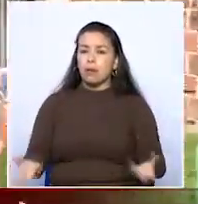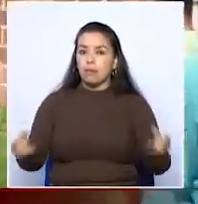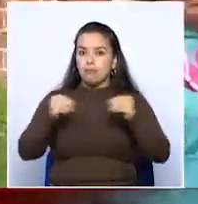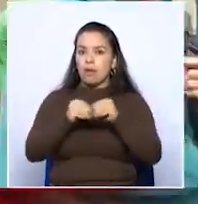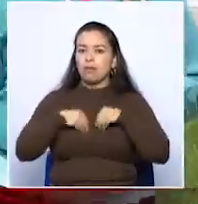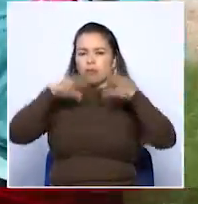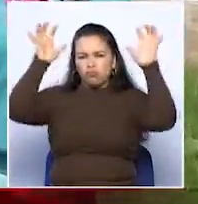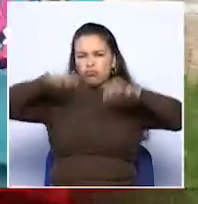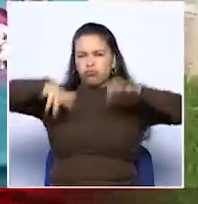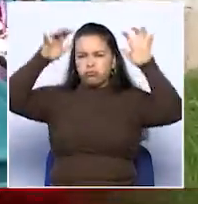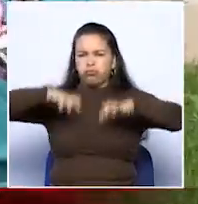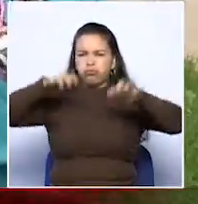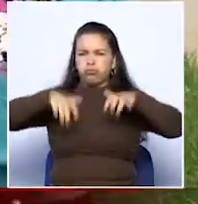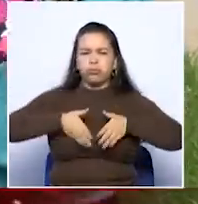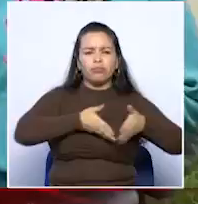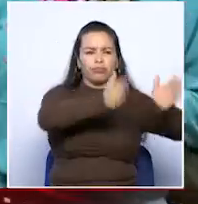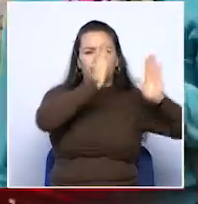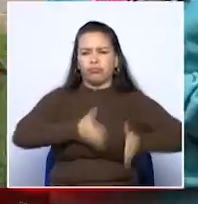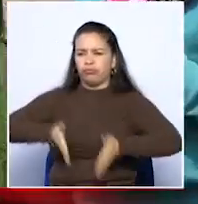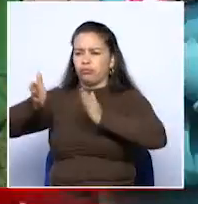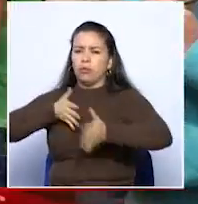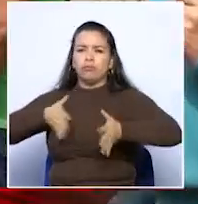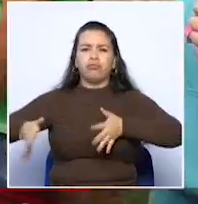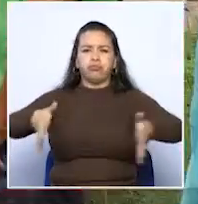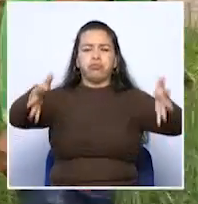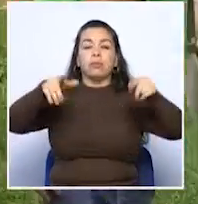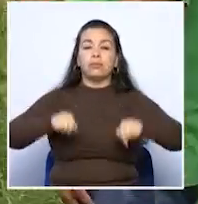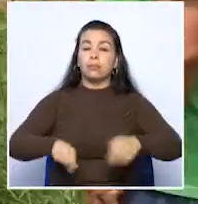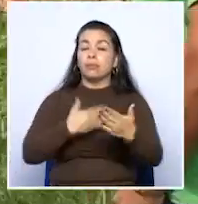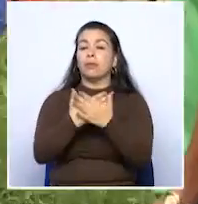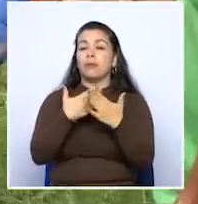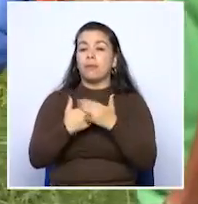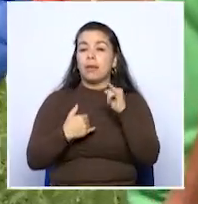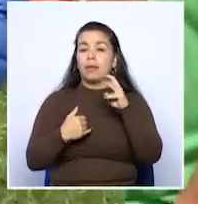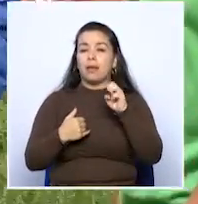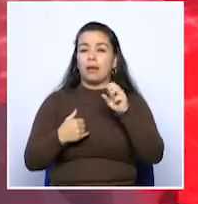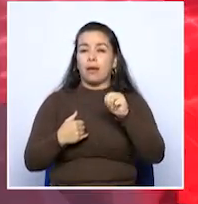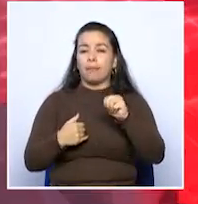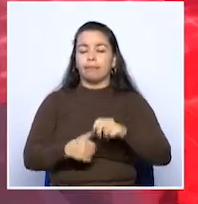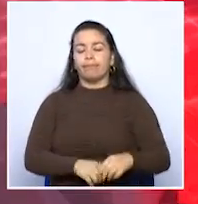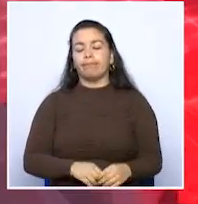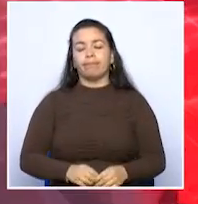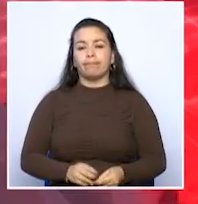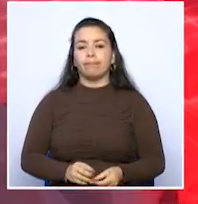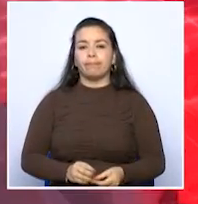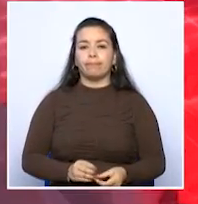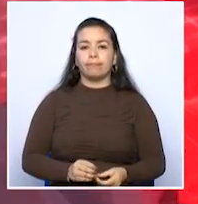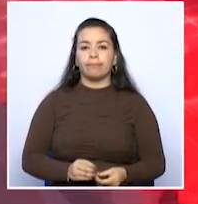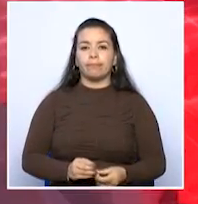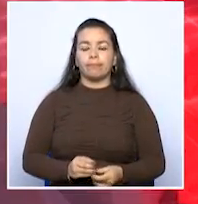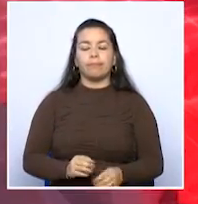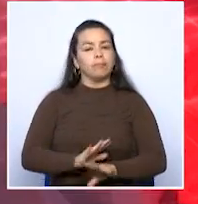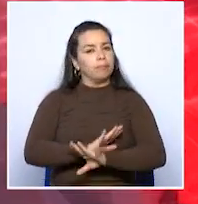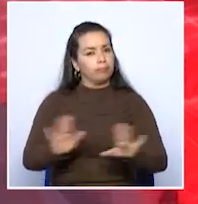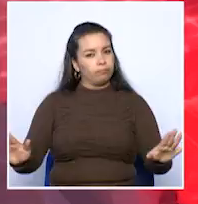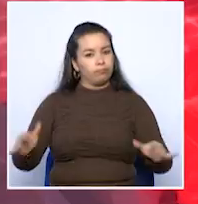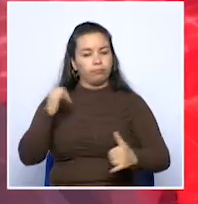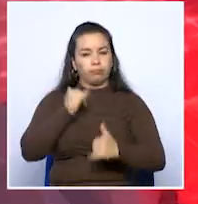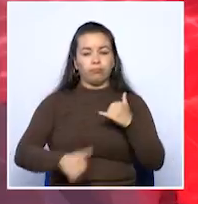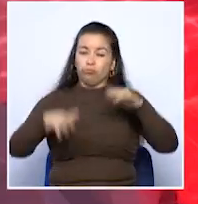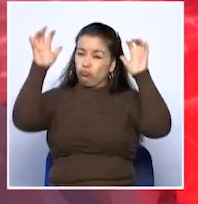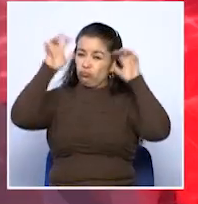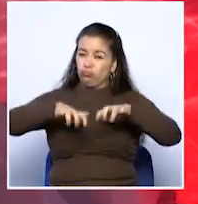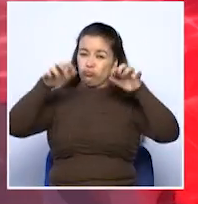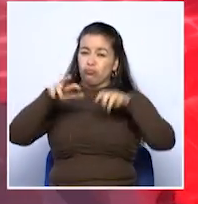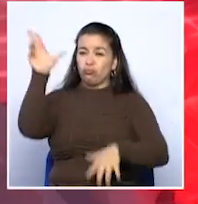lluvias y cambios en los cauces de los ríos. ¿Qué se reporta según el IDEAM? Cerramos este panorama informativo del invierno